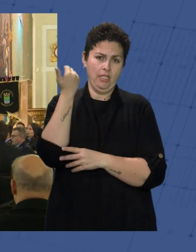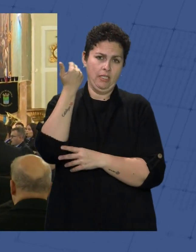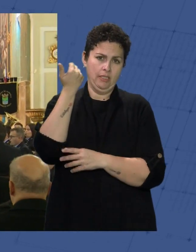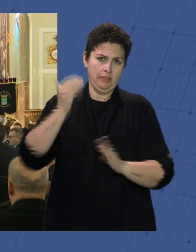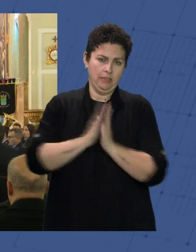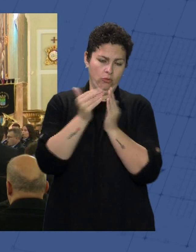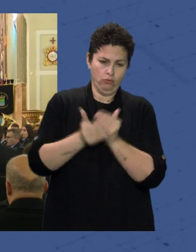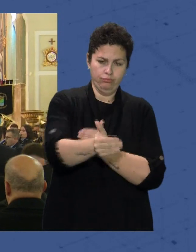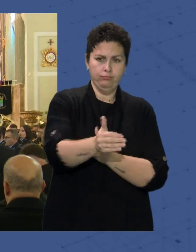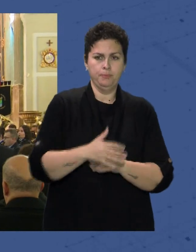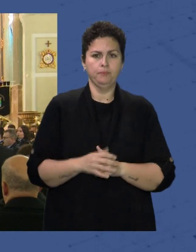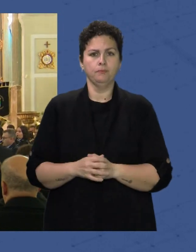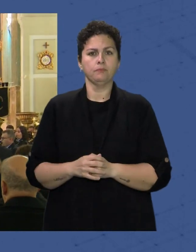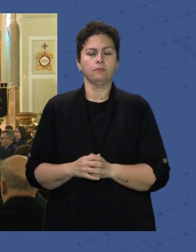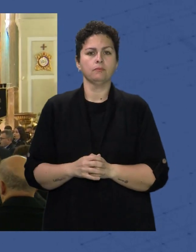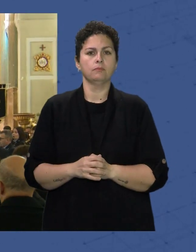Gracias